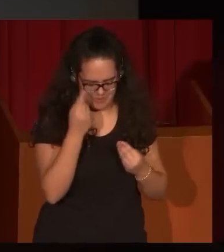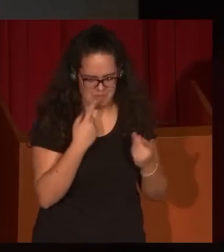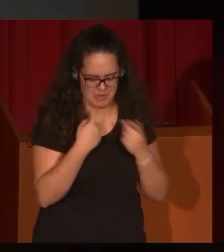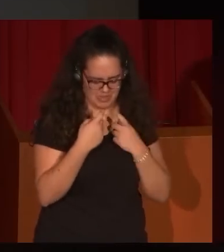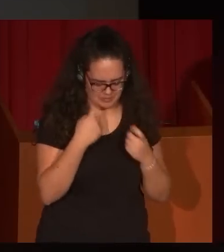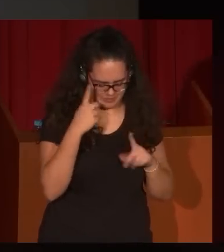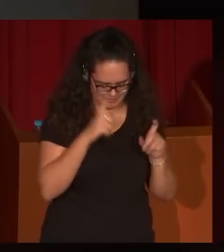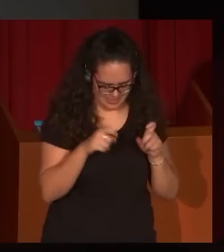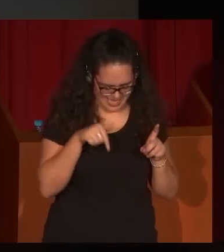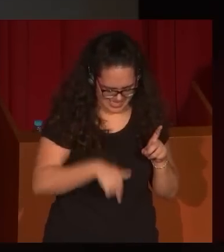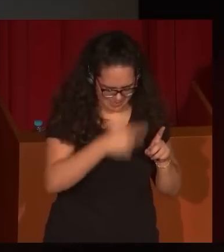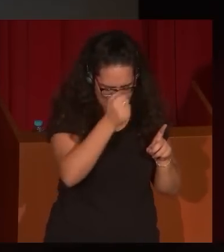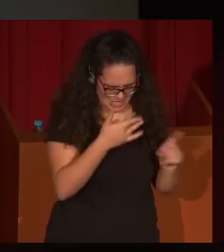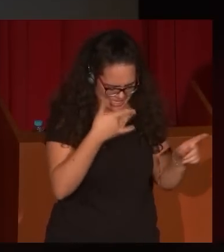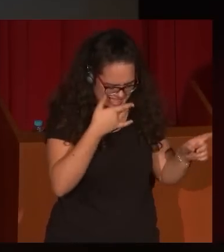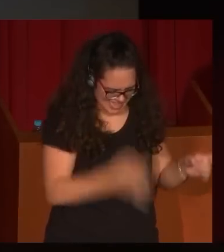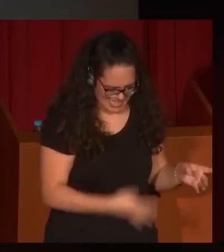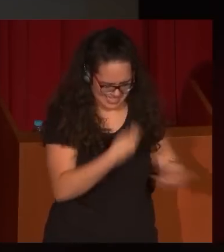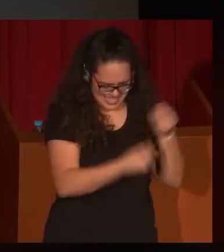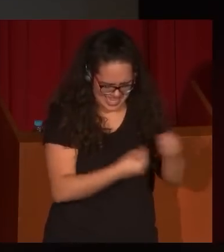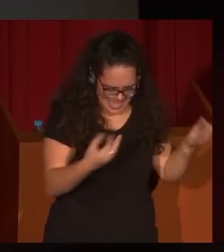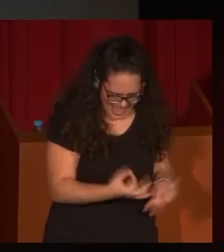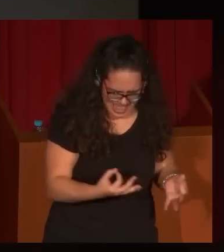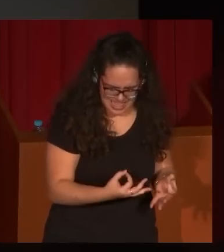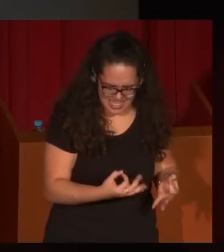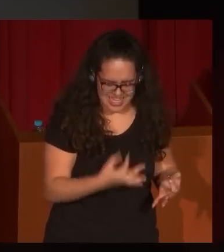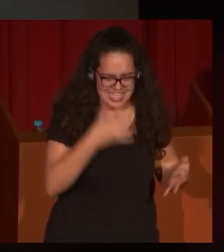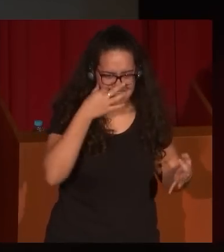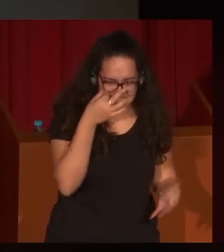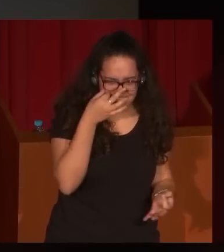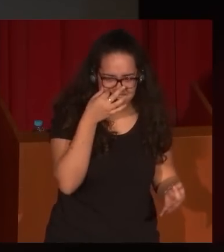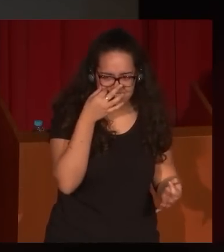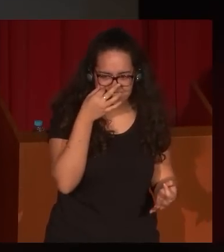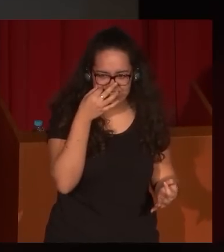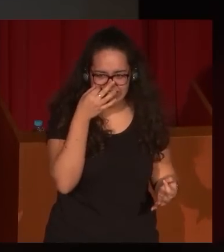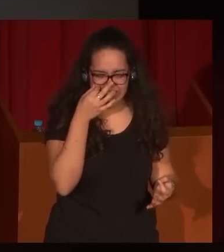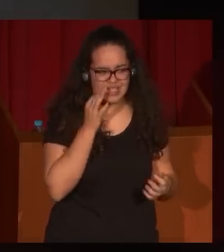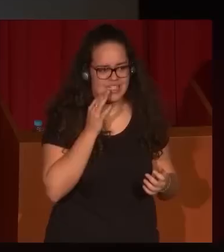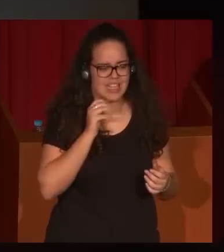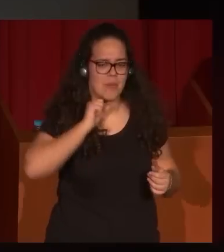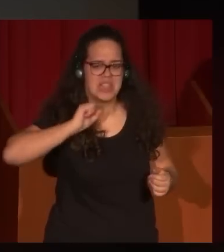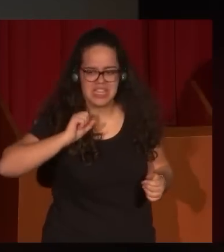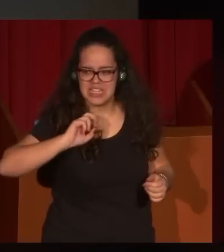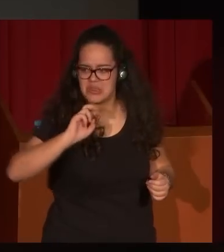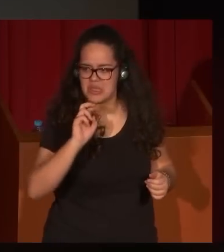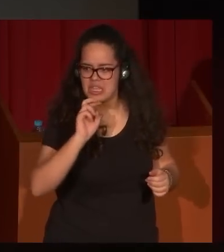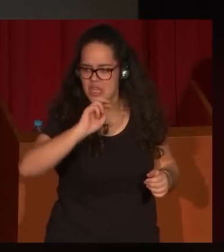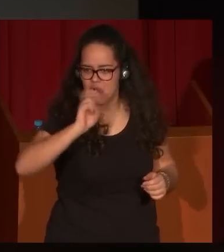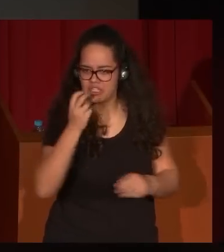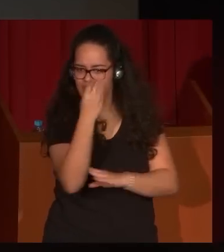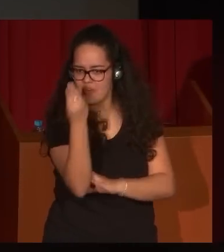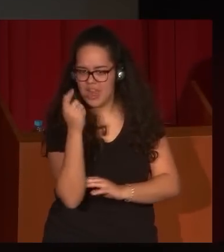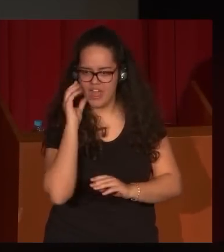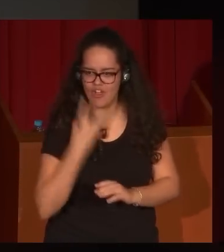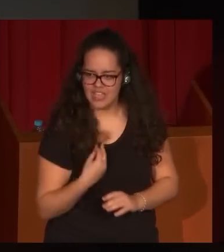pintor quién es? ¿Realmente qué hace? ¿Hace algo que realmente no esté dependiente de las figuras de